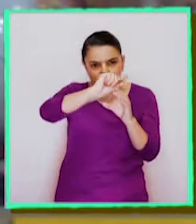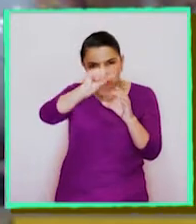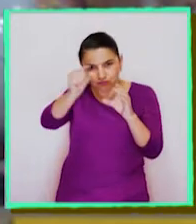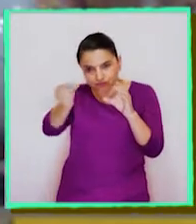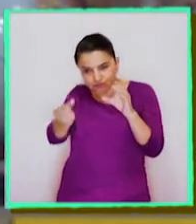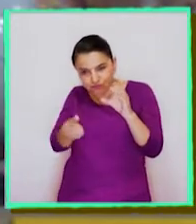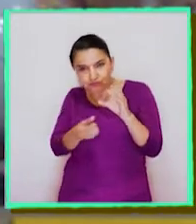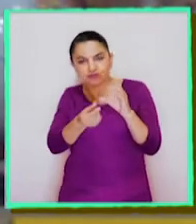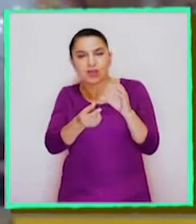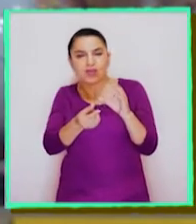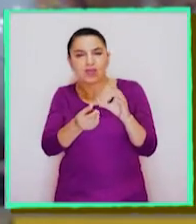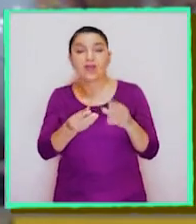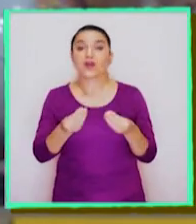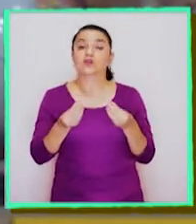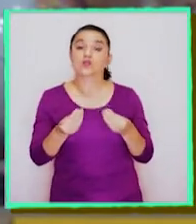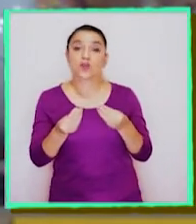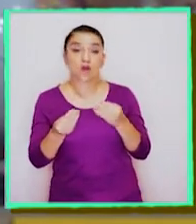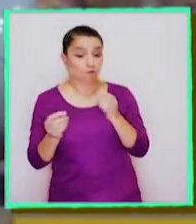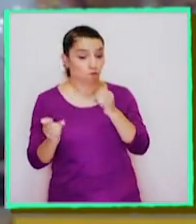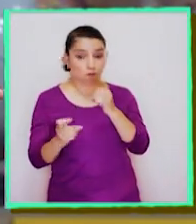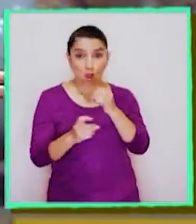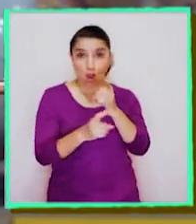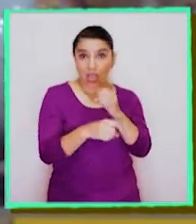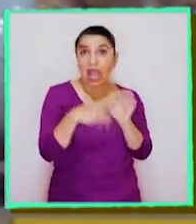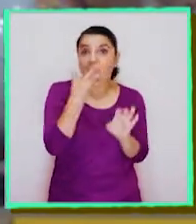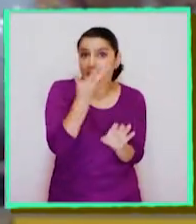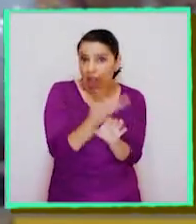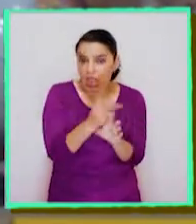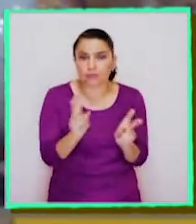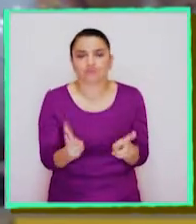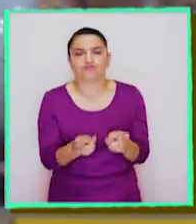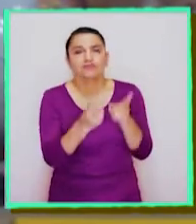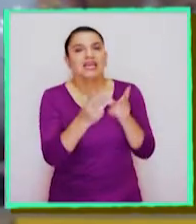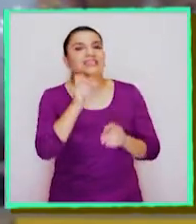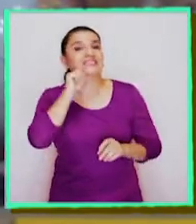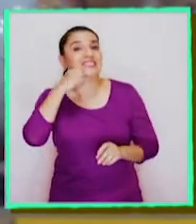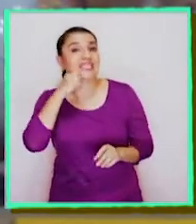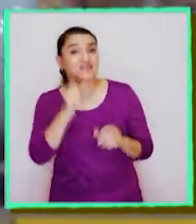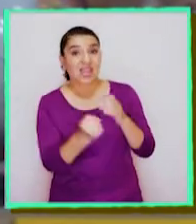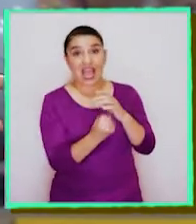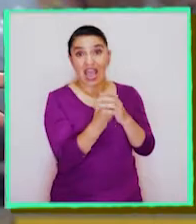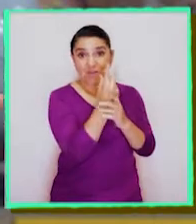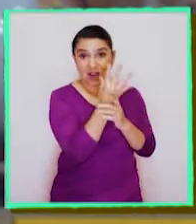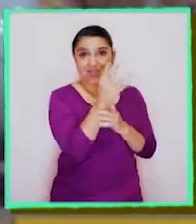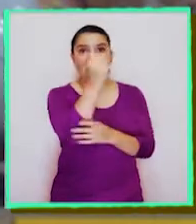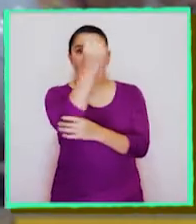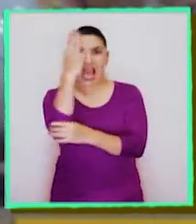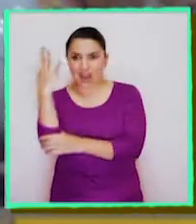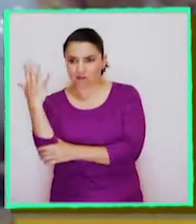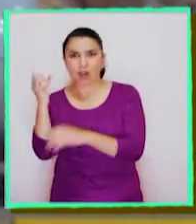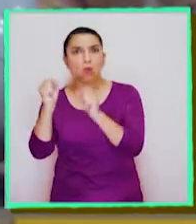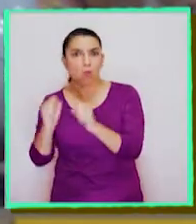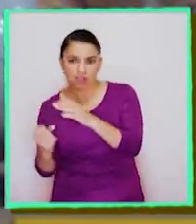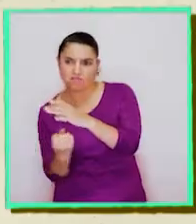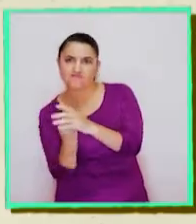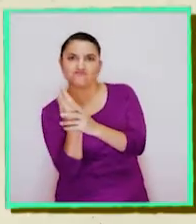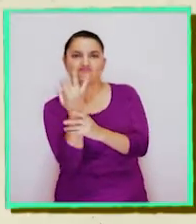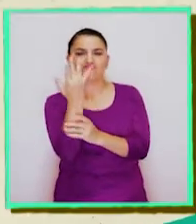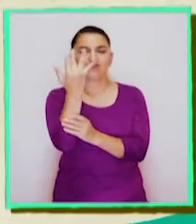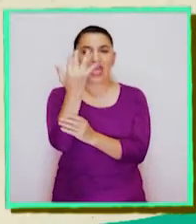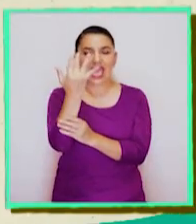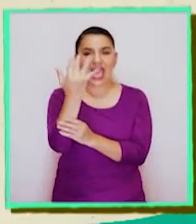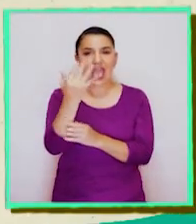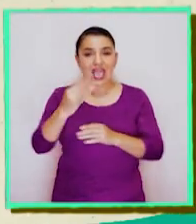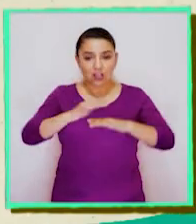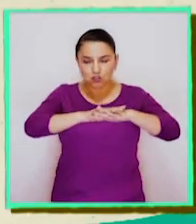que es considerada biológicamente activa, lo que significa que árboles y plantas pueden crecer en él. El